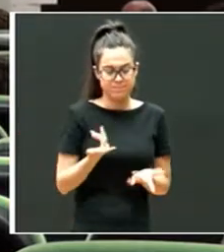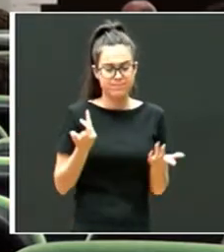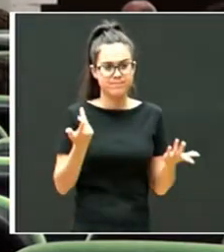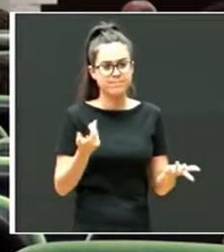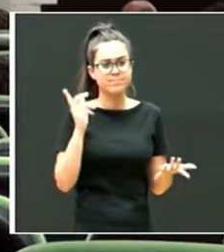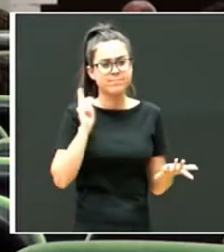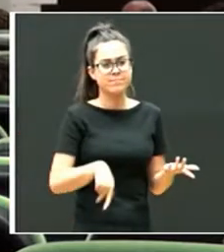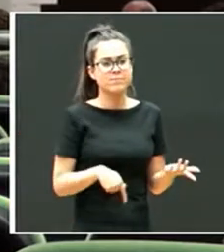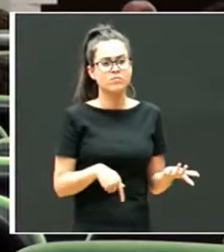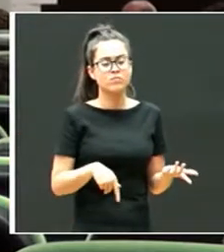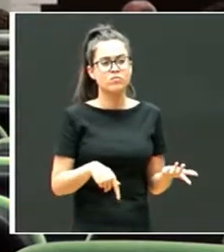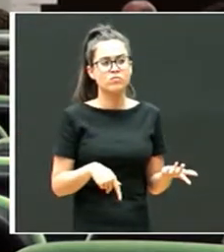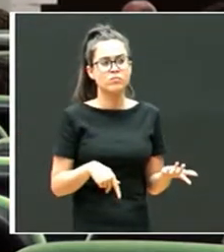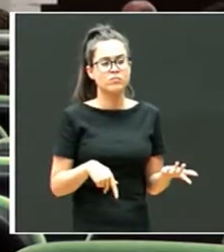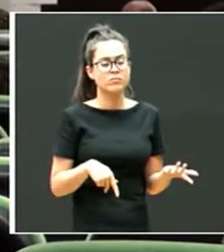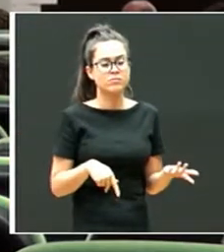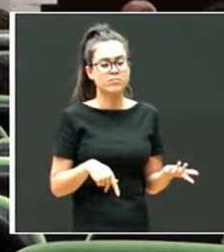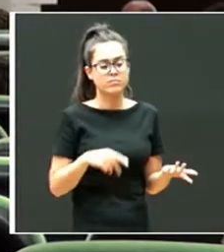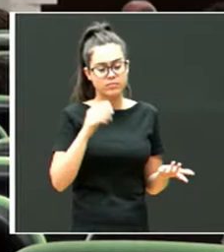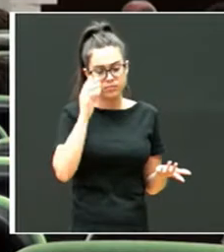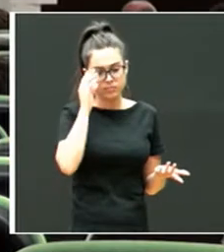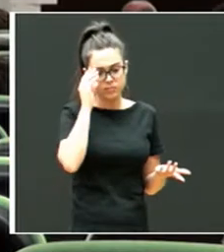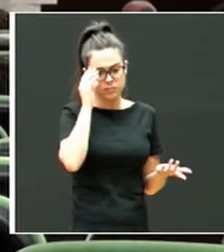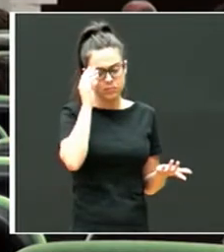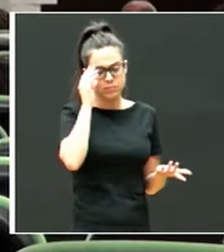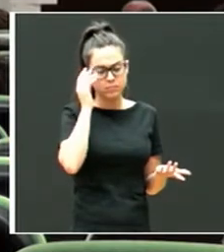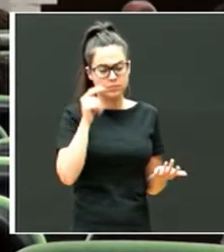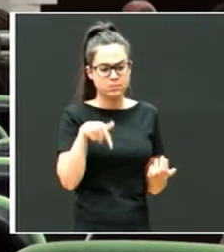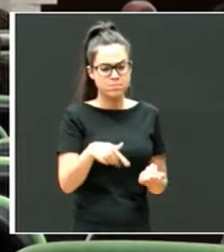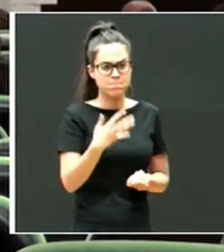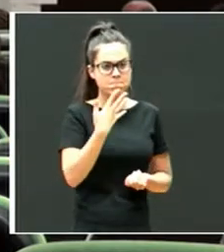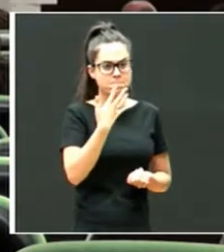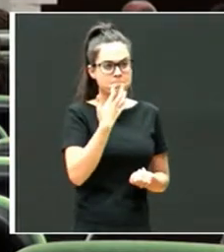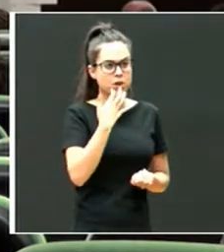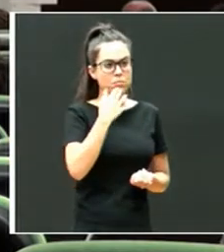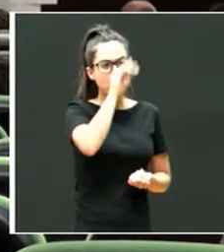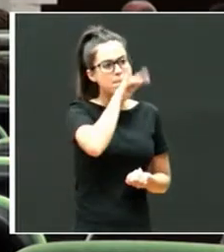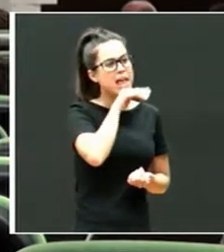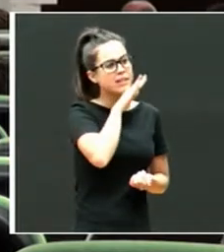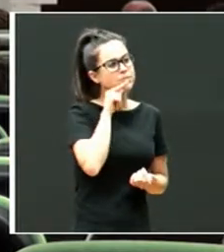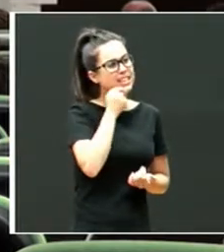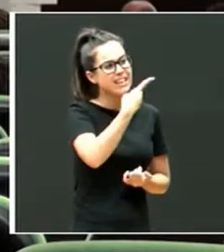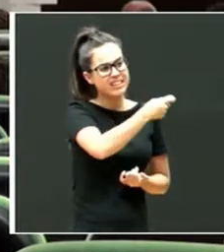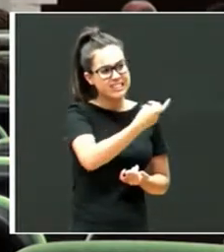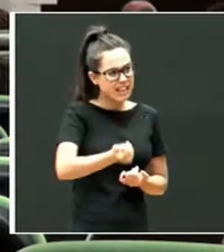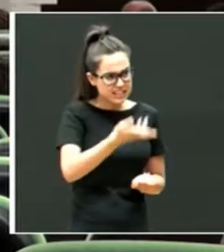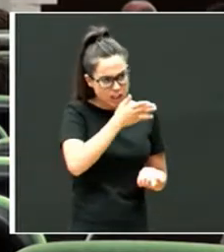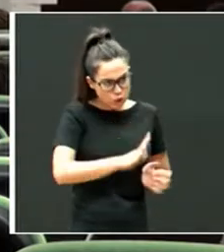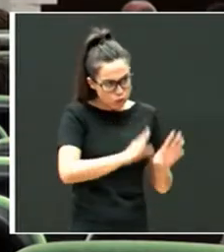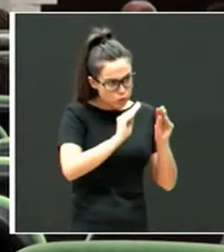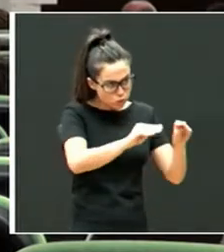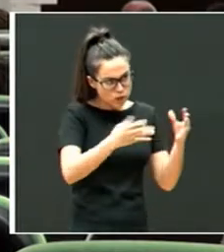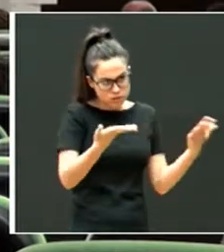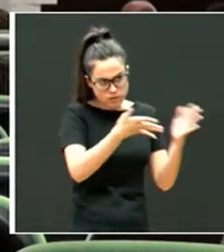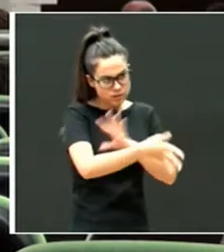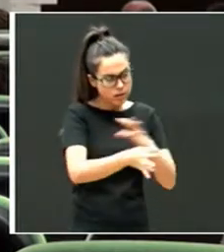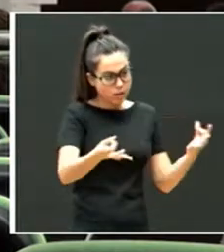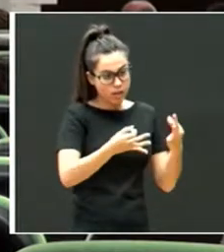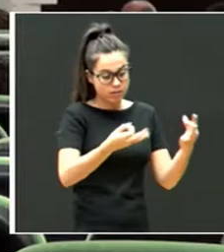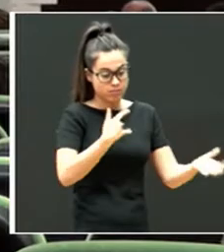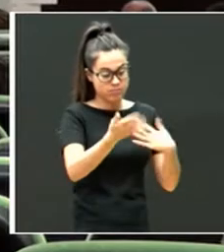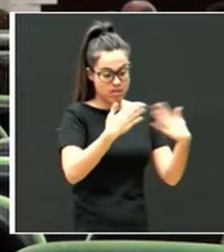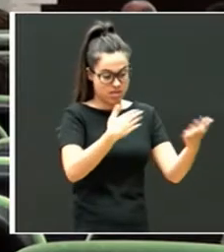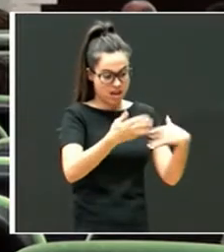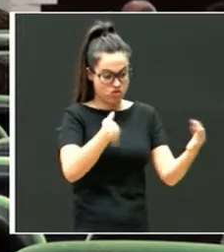cuál es ese modelo de qué entiendes tú que son las necesidades de tu hijo para que a través de ese diálogo podamos llegar a un